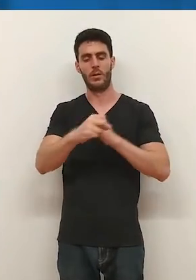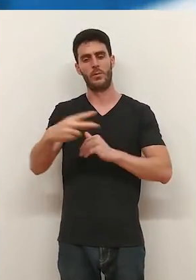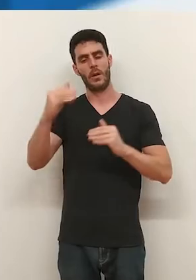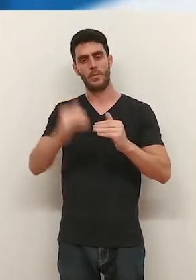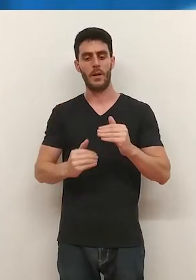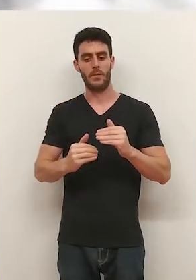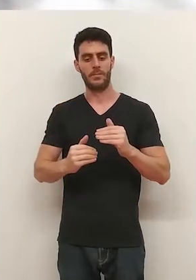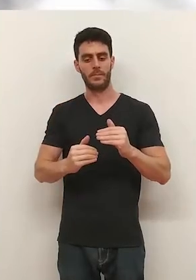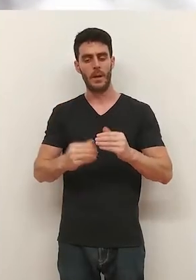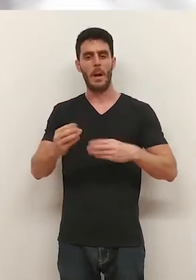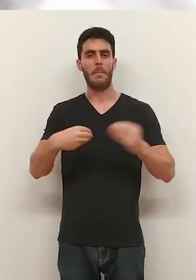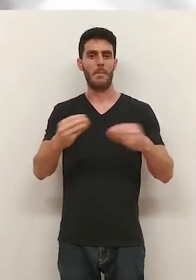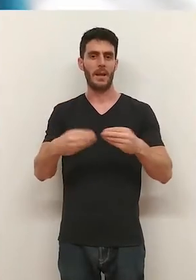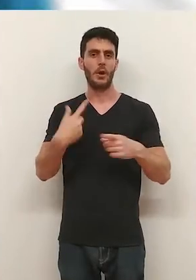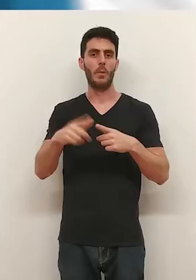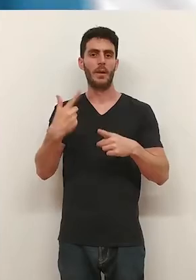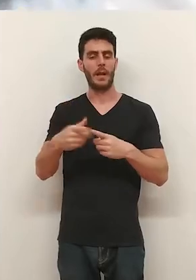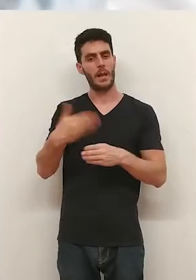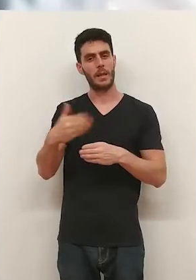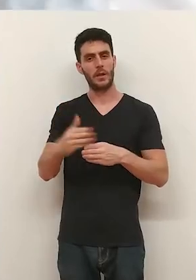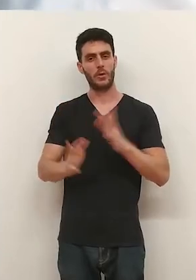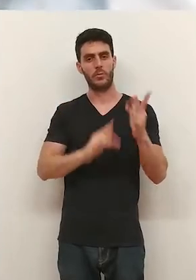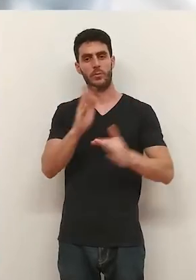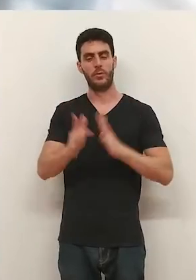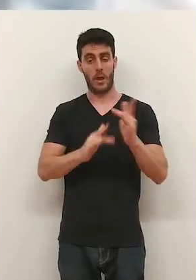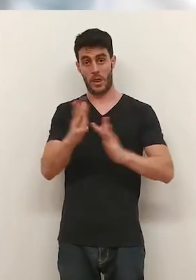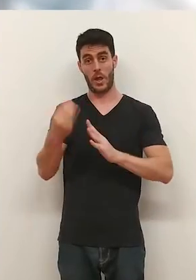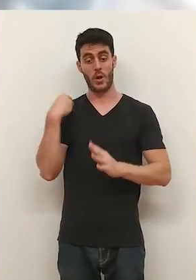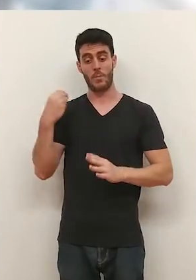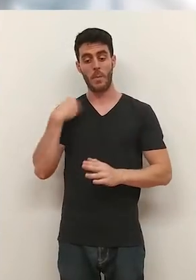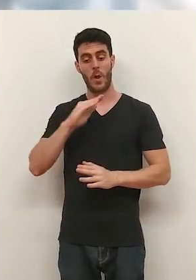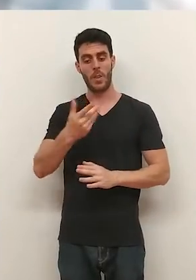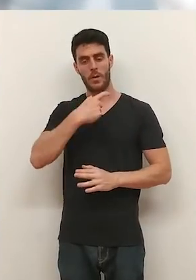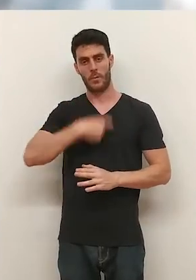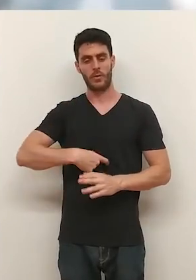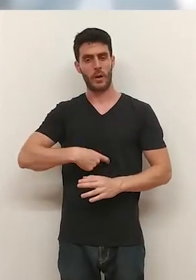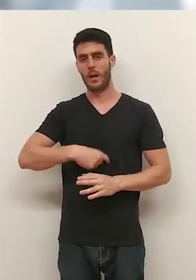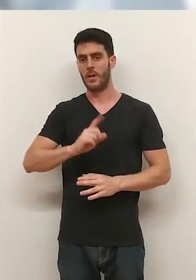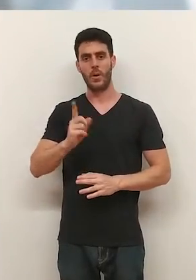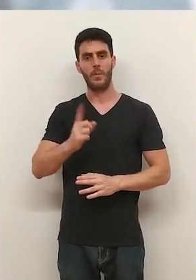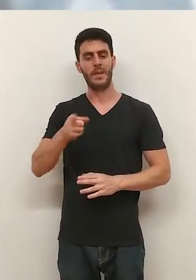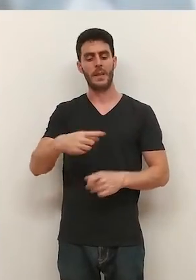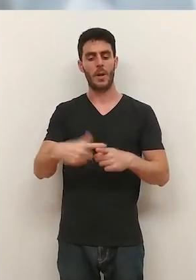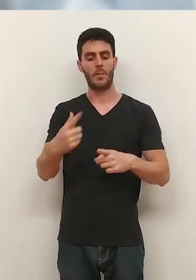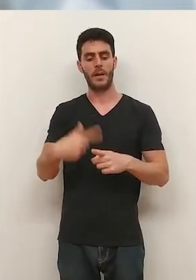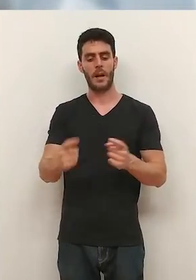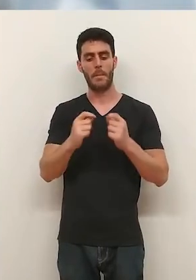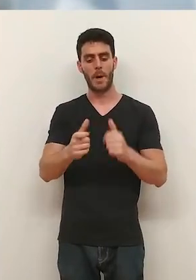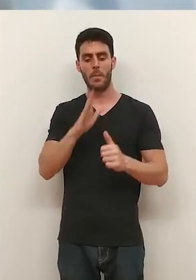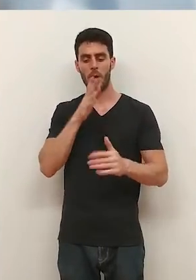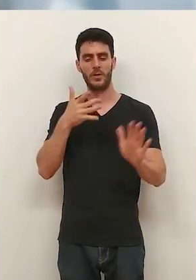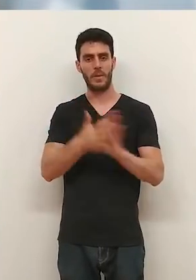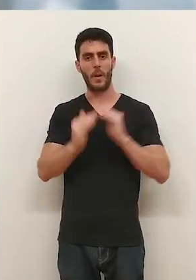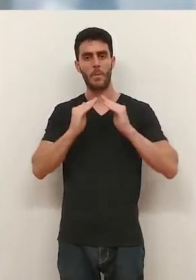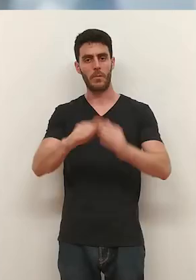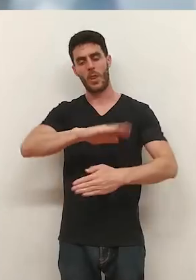el humo que ocasionó que, por sus consecuencias, quemó plásticos y materias de desecho. En el incendio no se han producido daños personales y los materiales